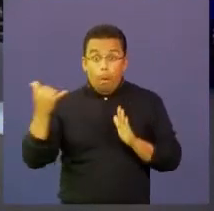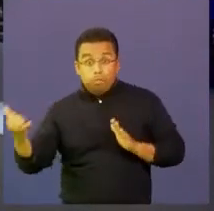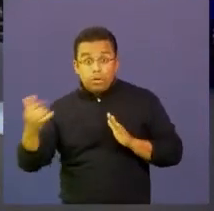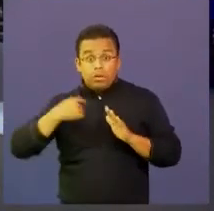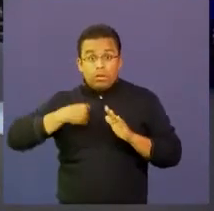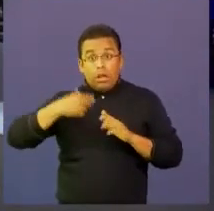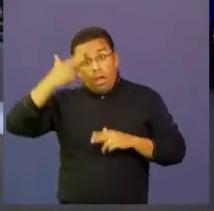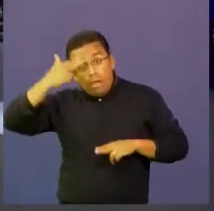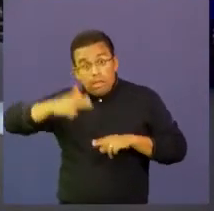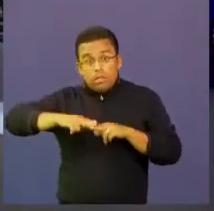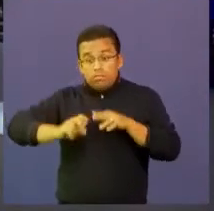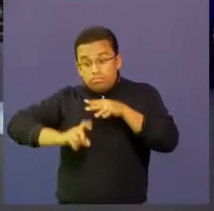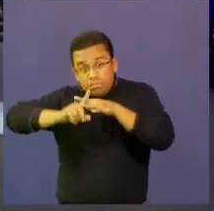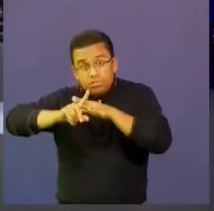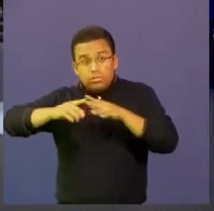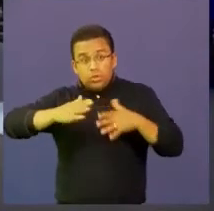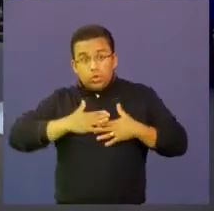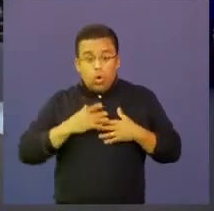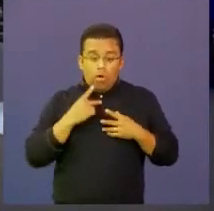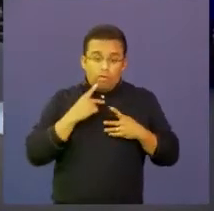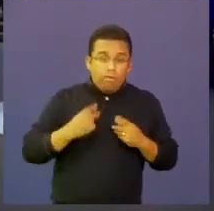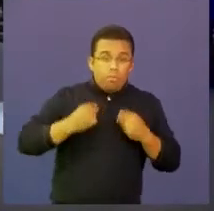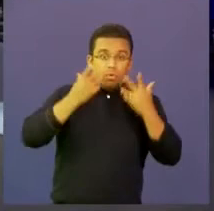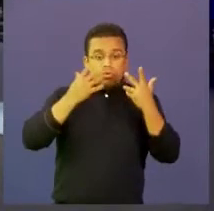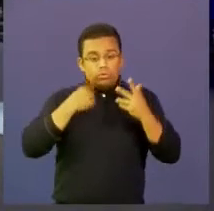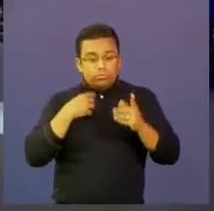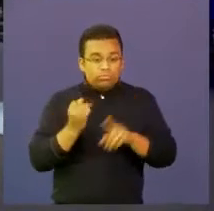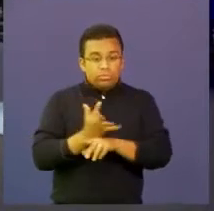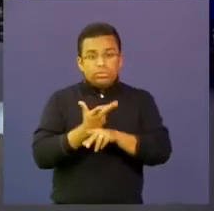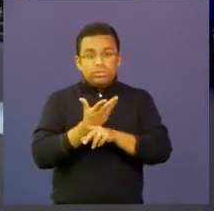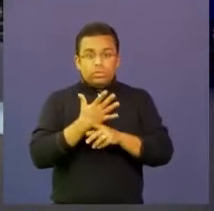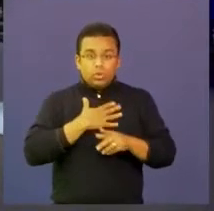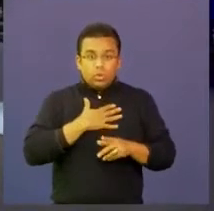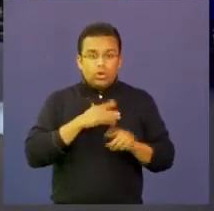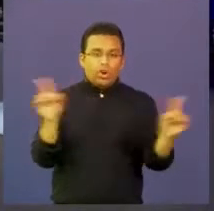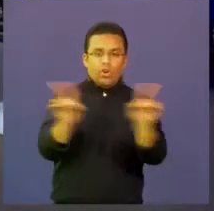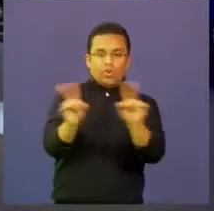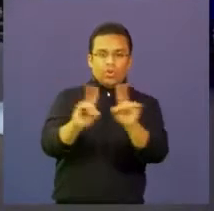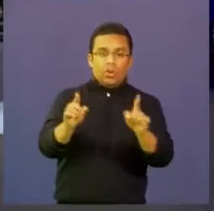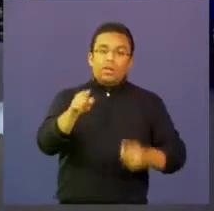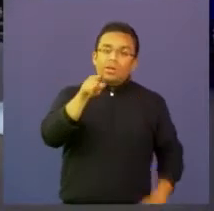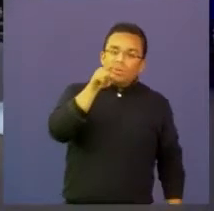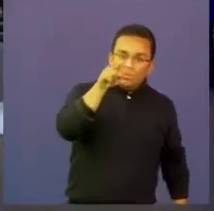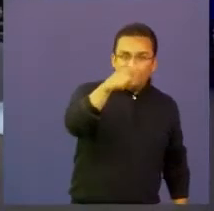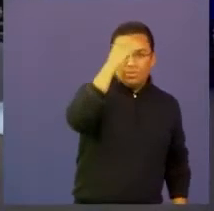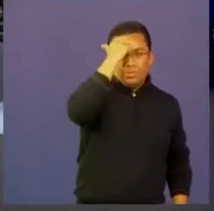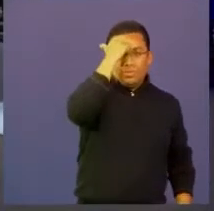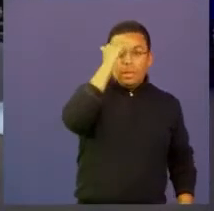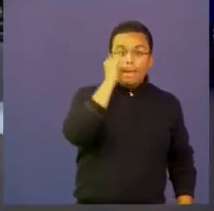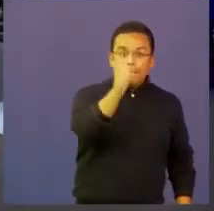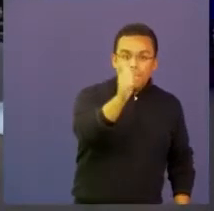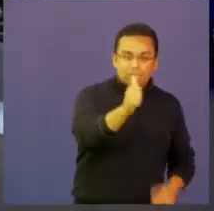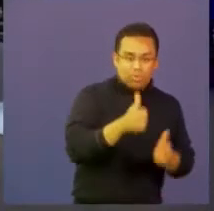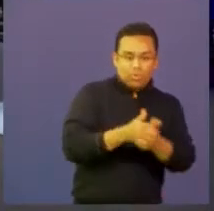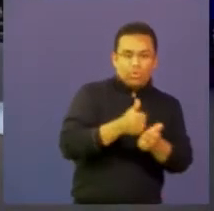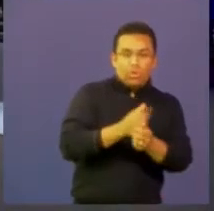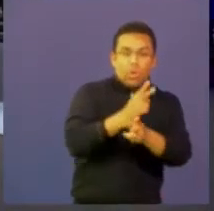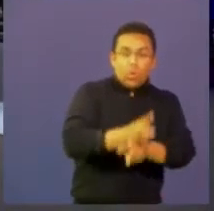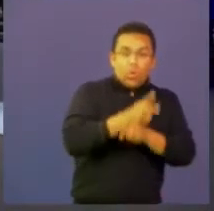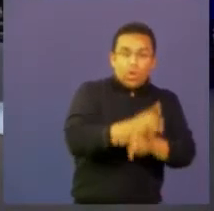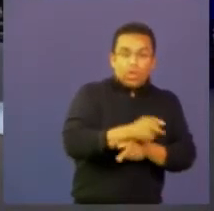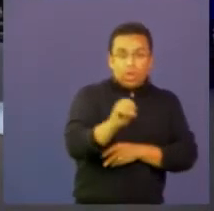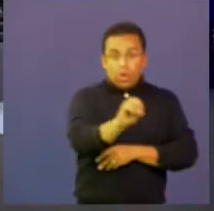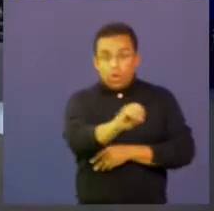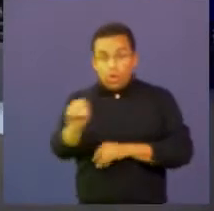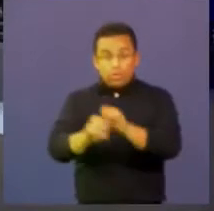los creadores como artistas constructores de contenidos sino que los mismos docentes los mismos cuidadores y los niños y las